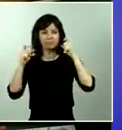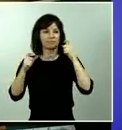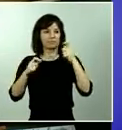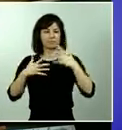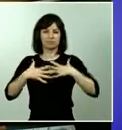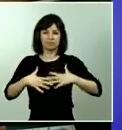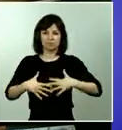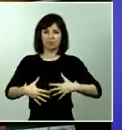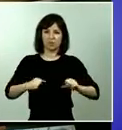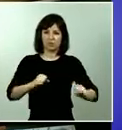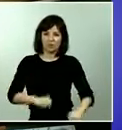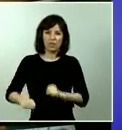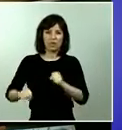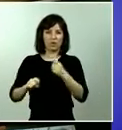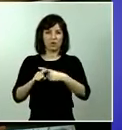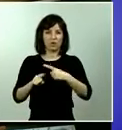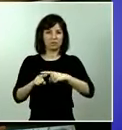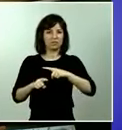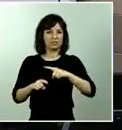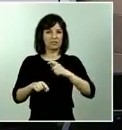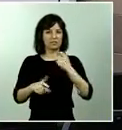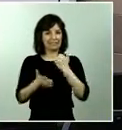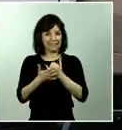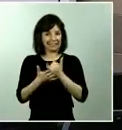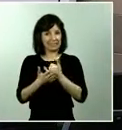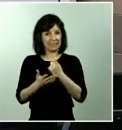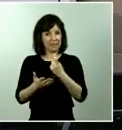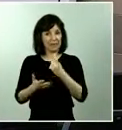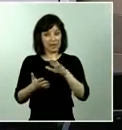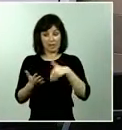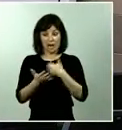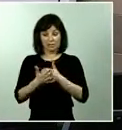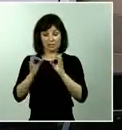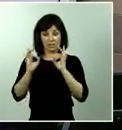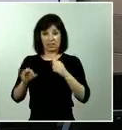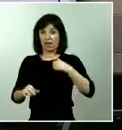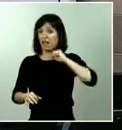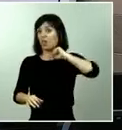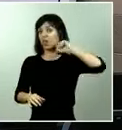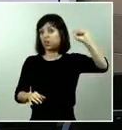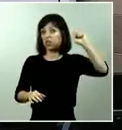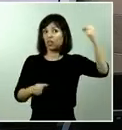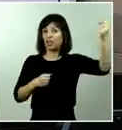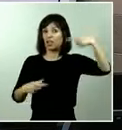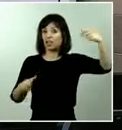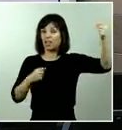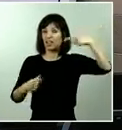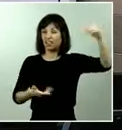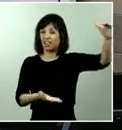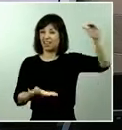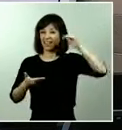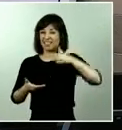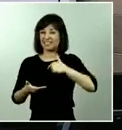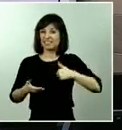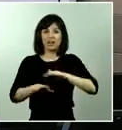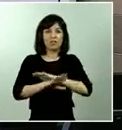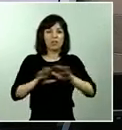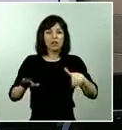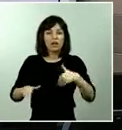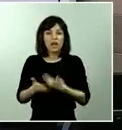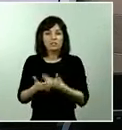y los test necesarios para dejar de depender de su importación masiva de la China muchas gracias